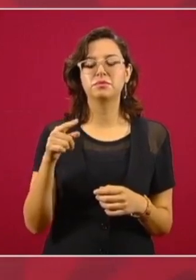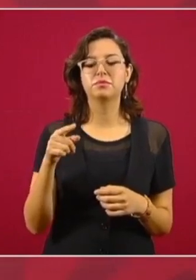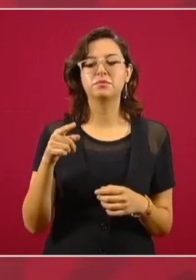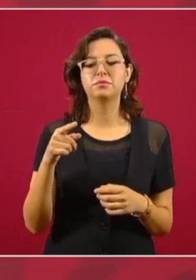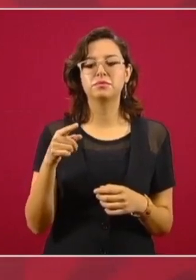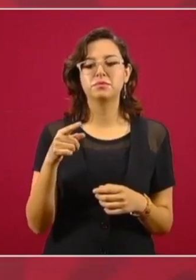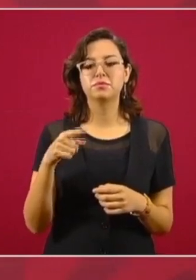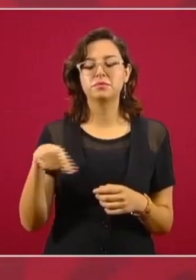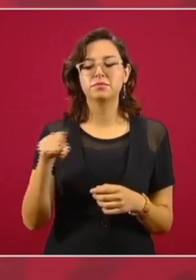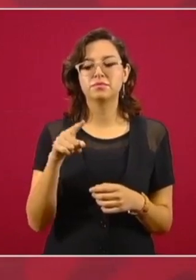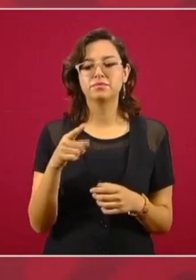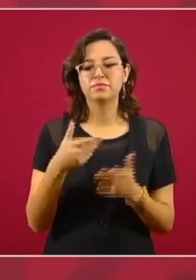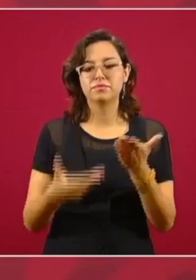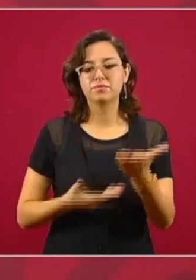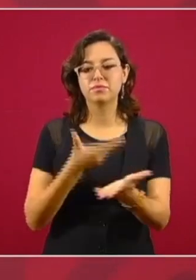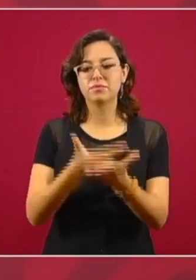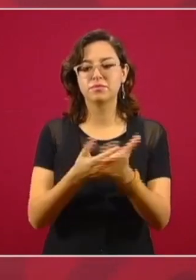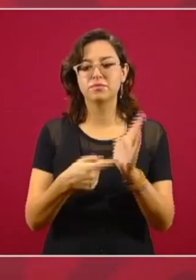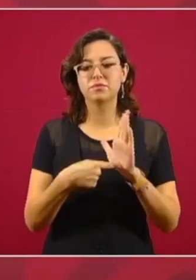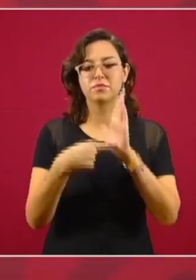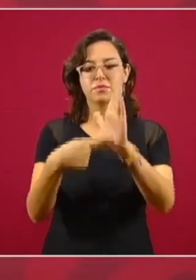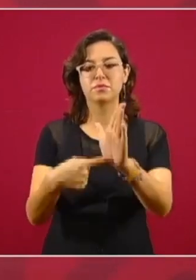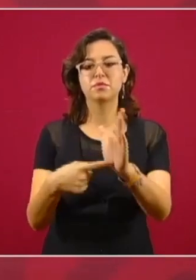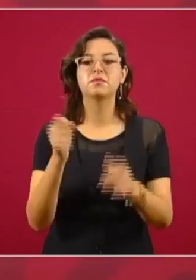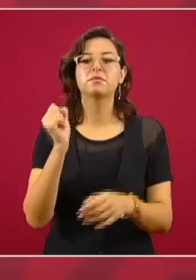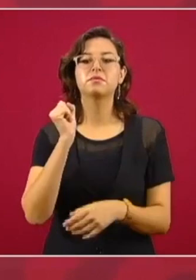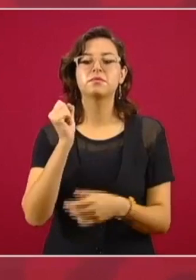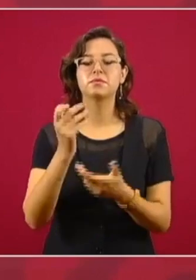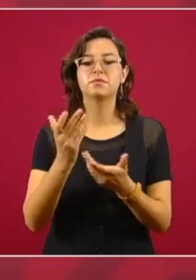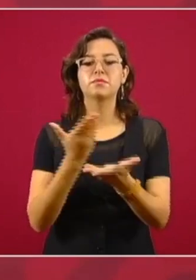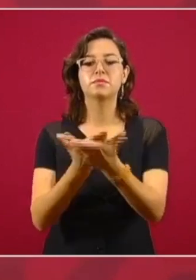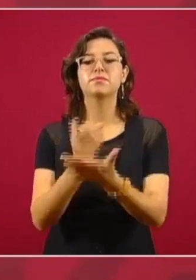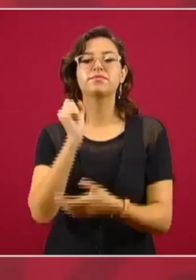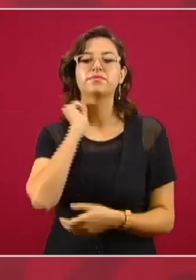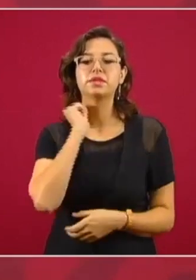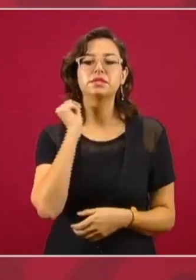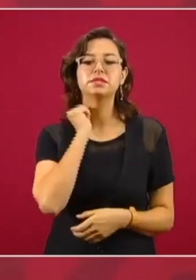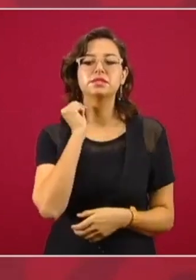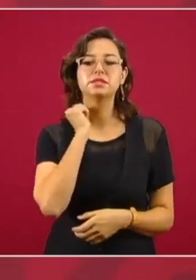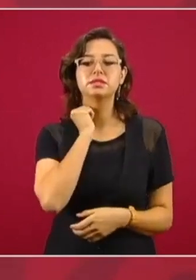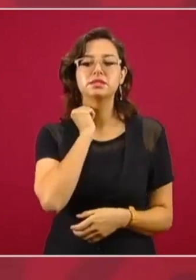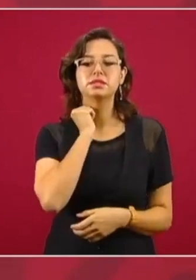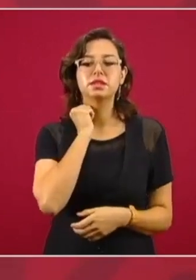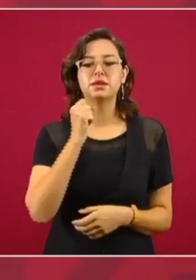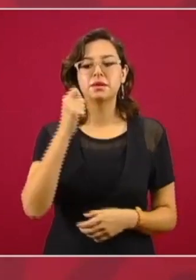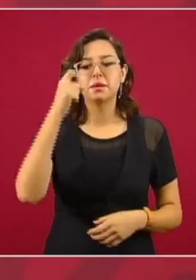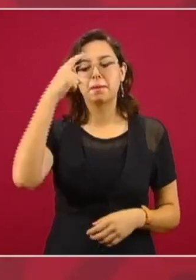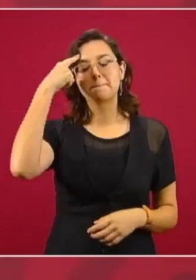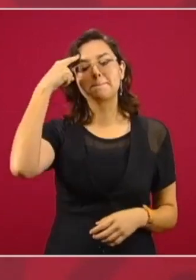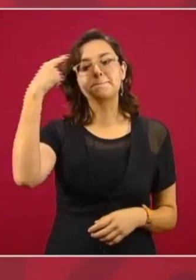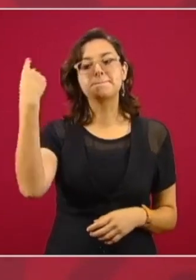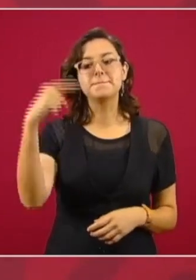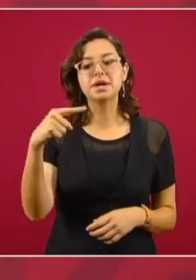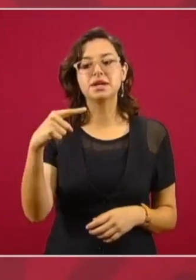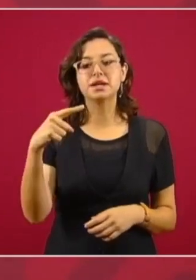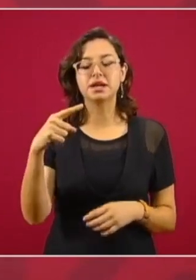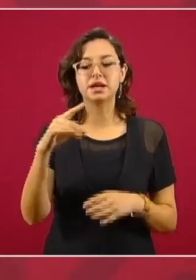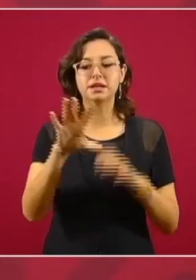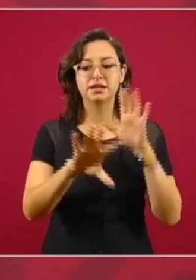presentar al Senado a quien va a desempeñarse como